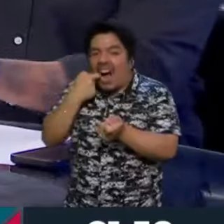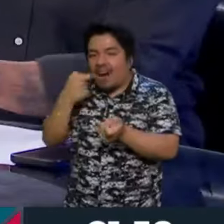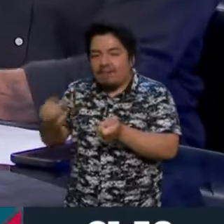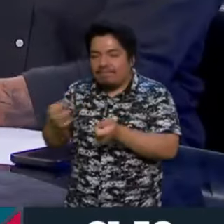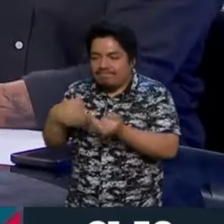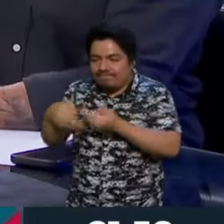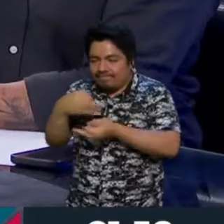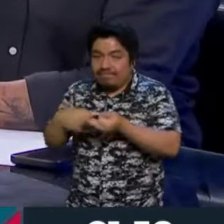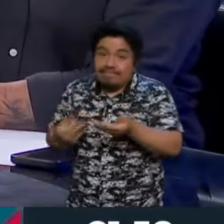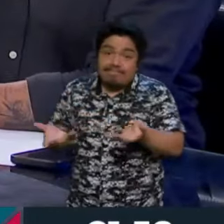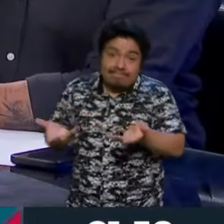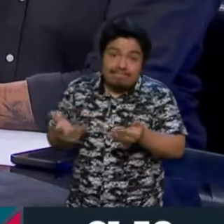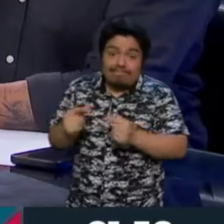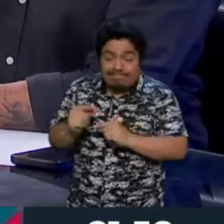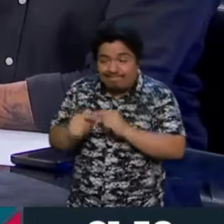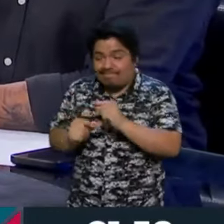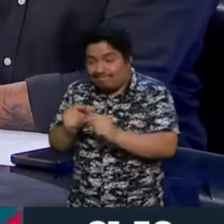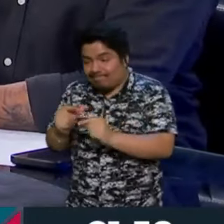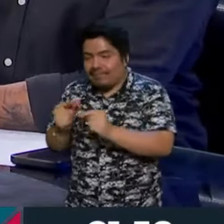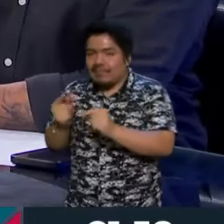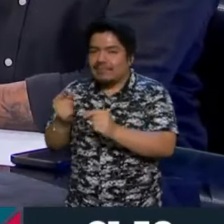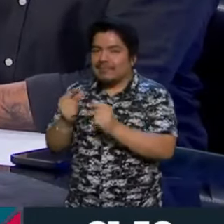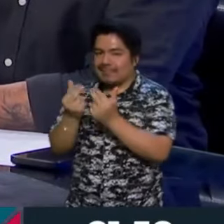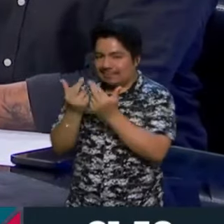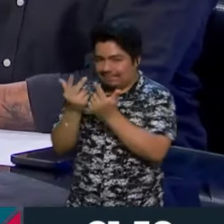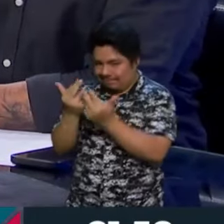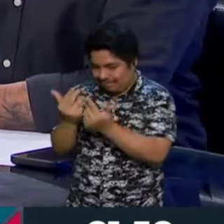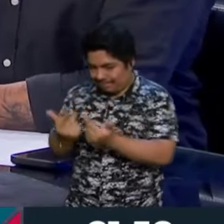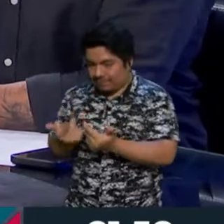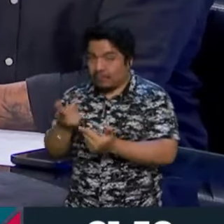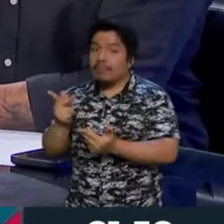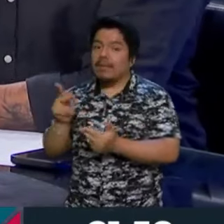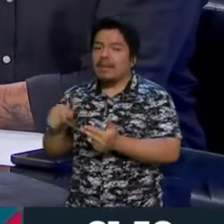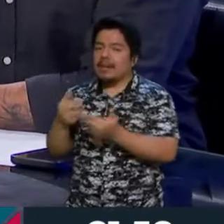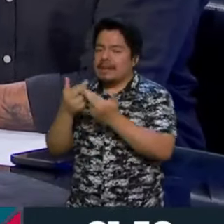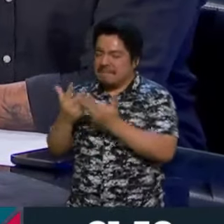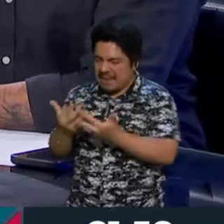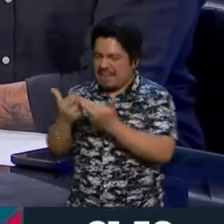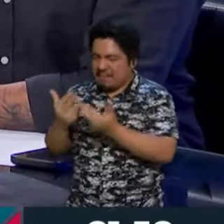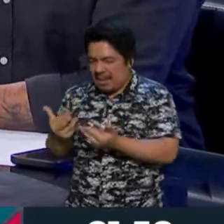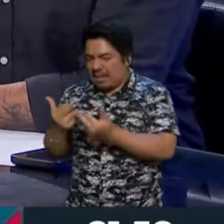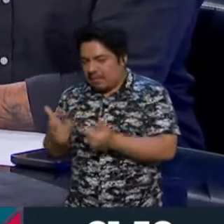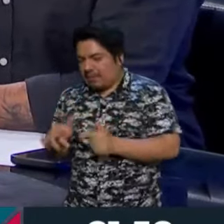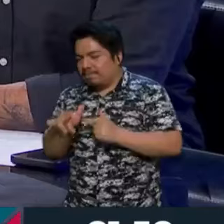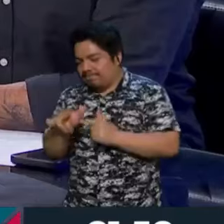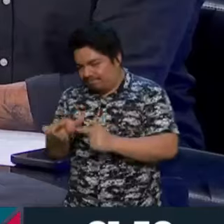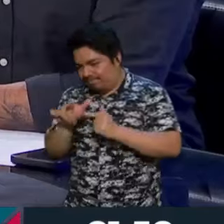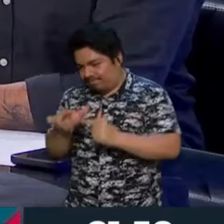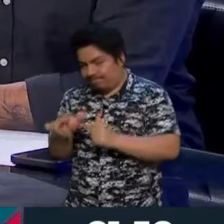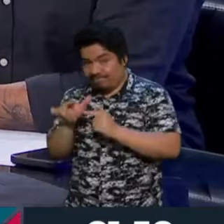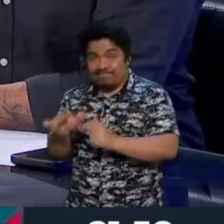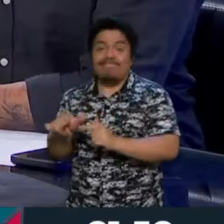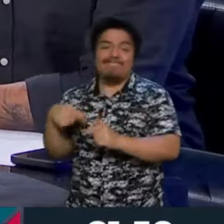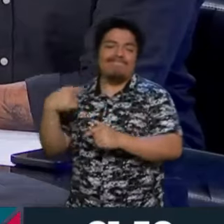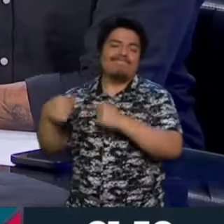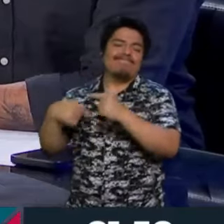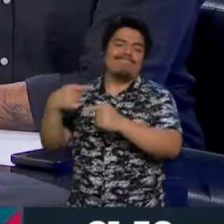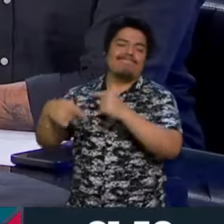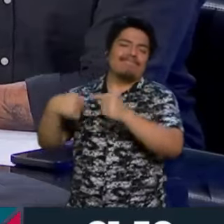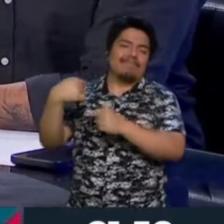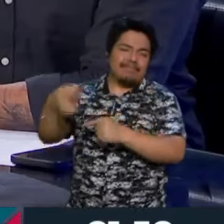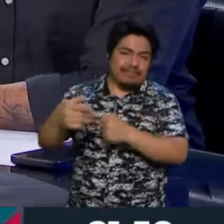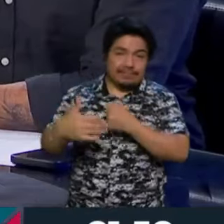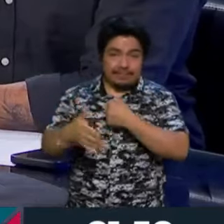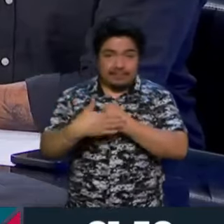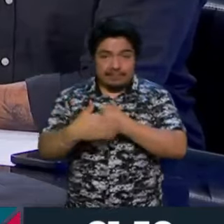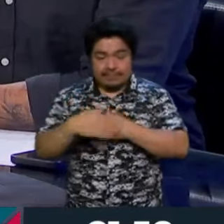se ha empezado a desmontar, pero que seguirá desmontándose a lo largo de lo que viene en el